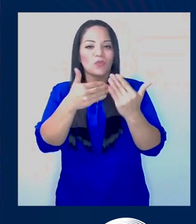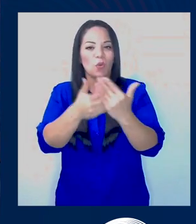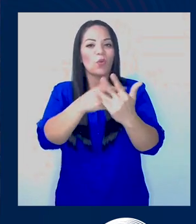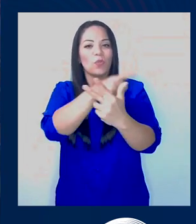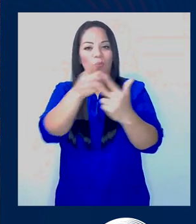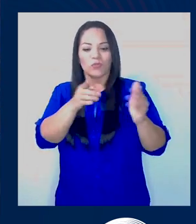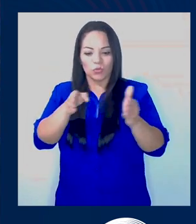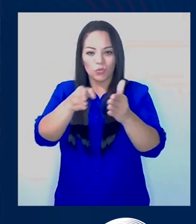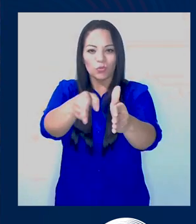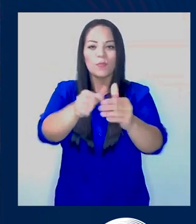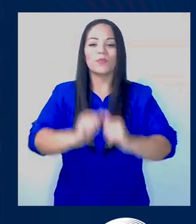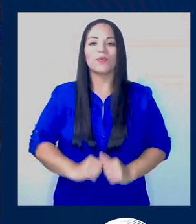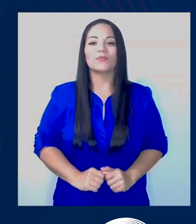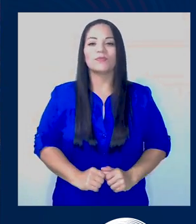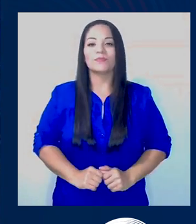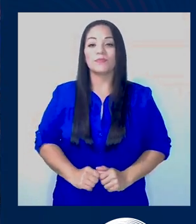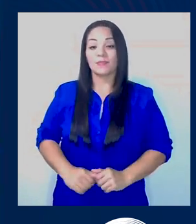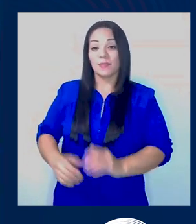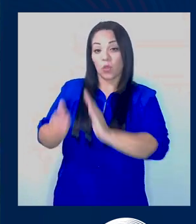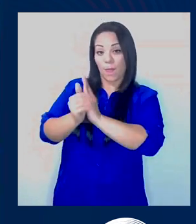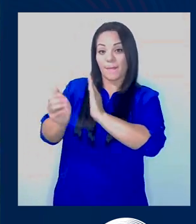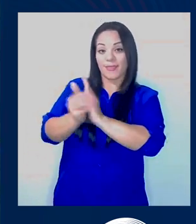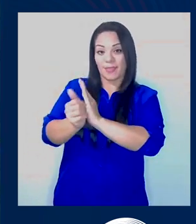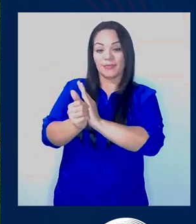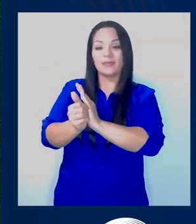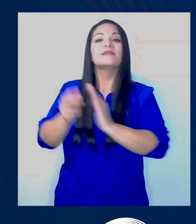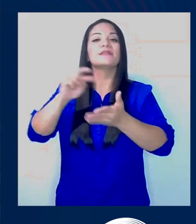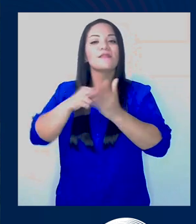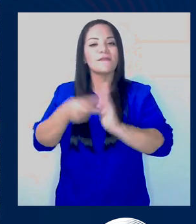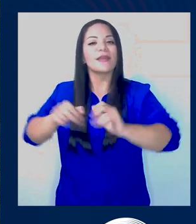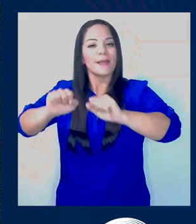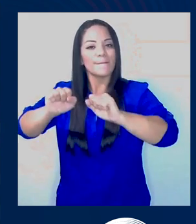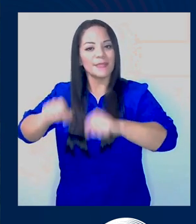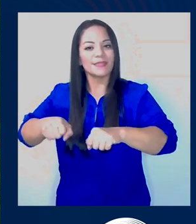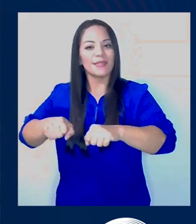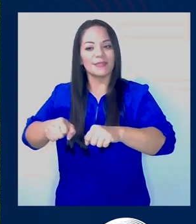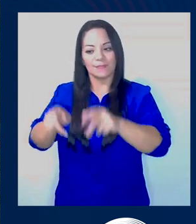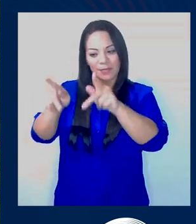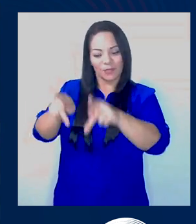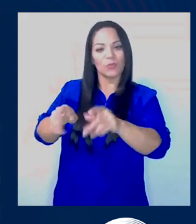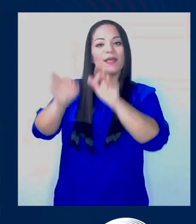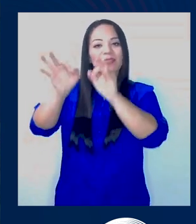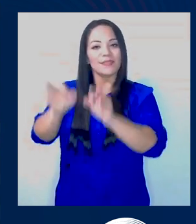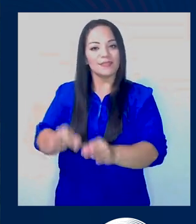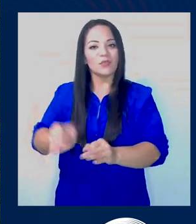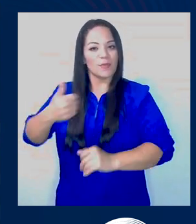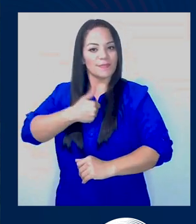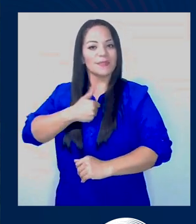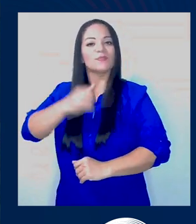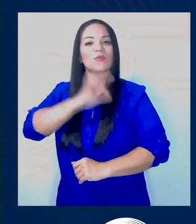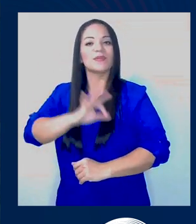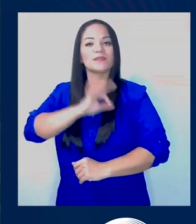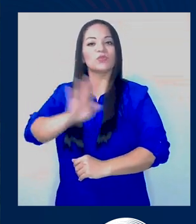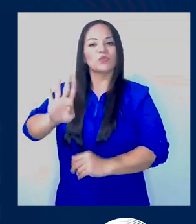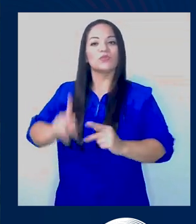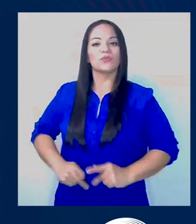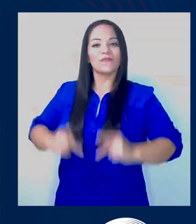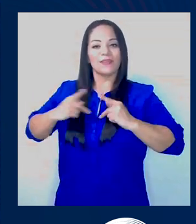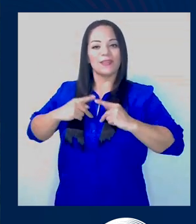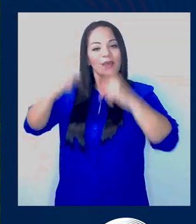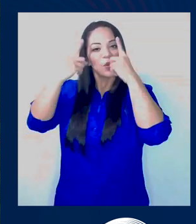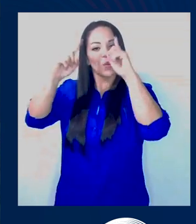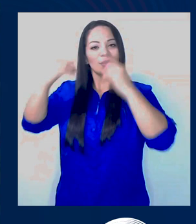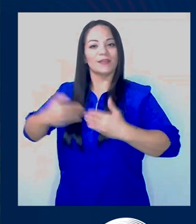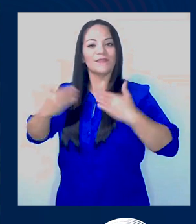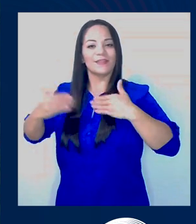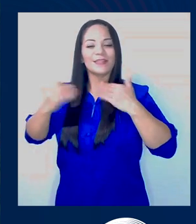tiene ahora un rumbo. Lo se llama competencias son capacidades de tomar las decisiones que a él y a ella le sirven en la